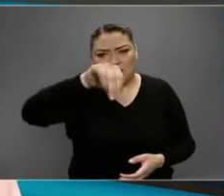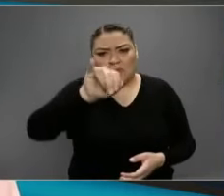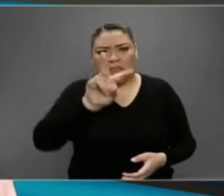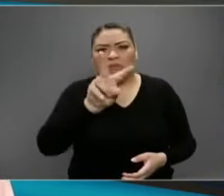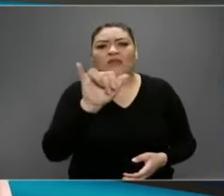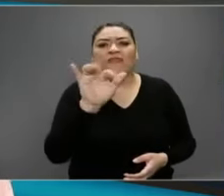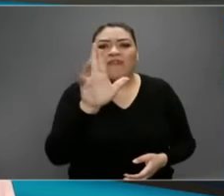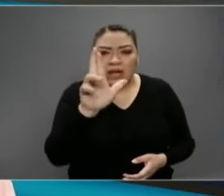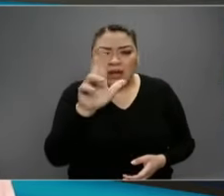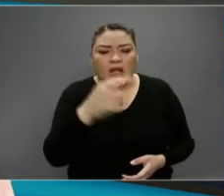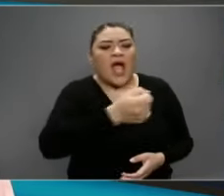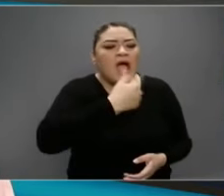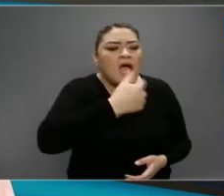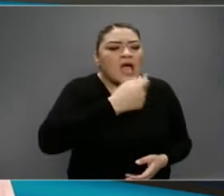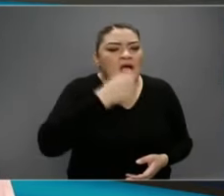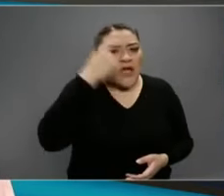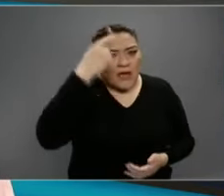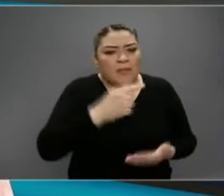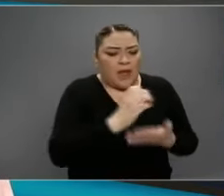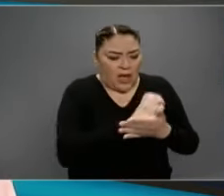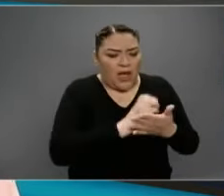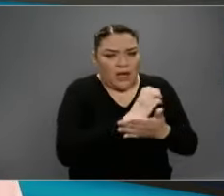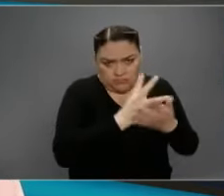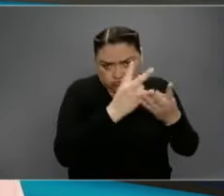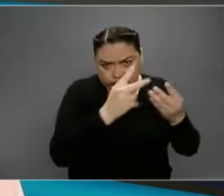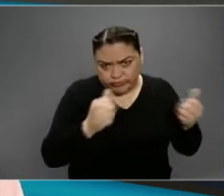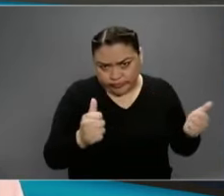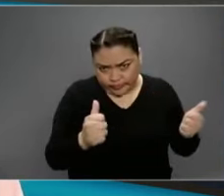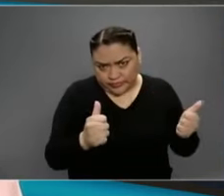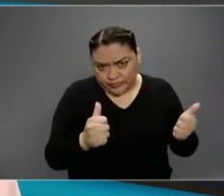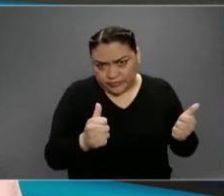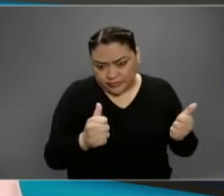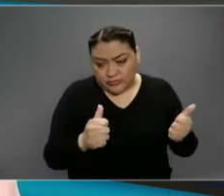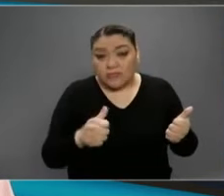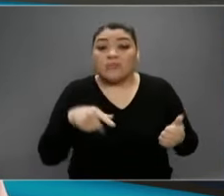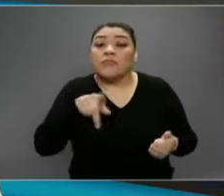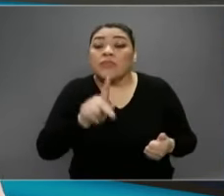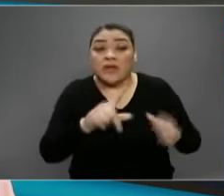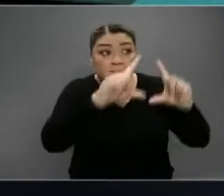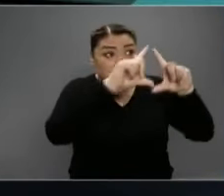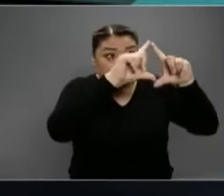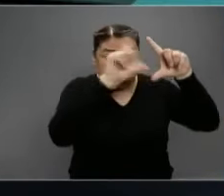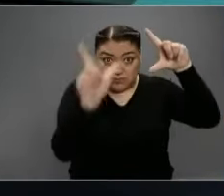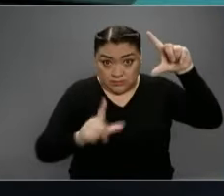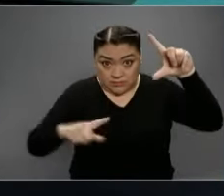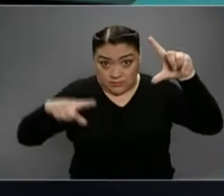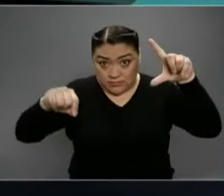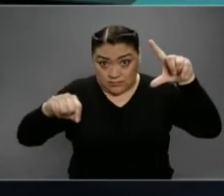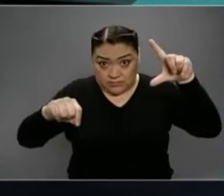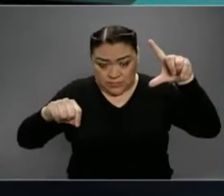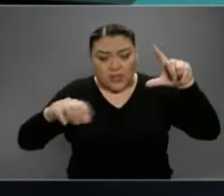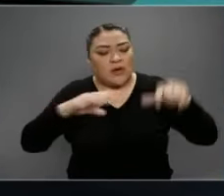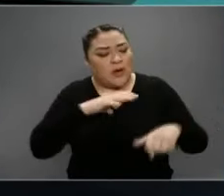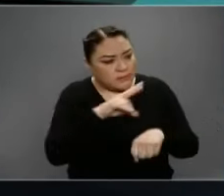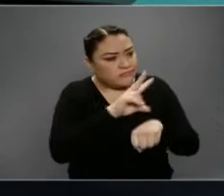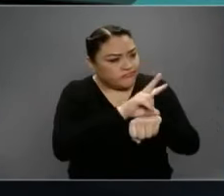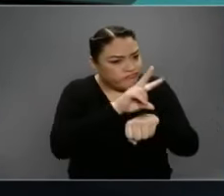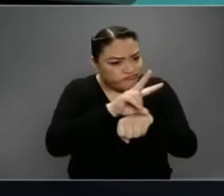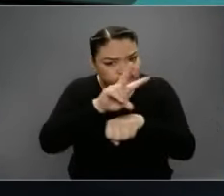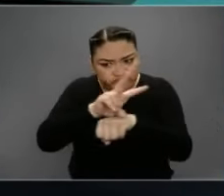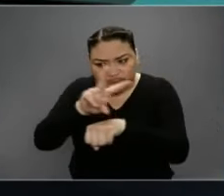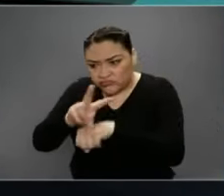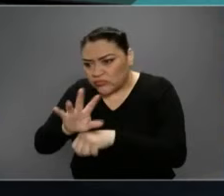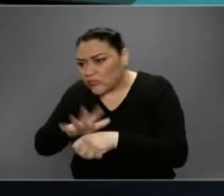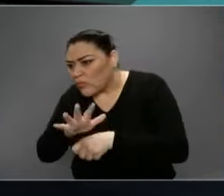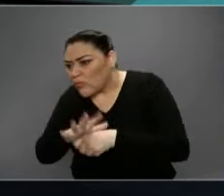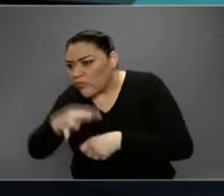tratamiento para evitar una complicación. A nivel nacional, tenemos una vigilancia sentinela